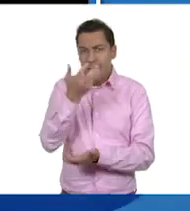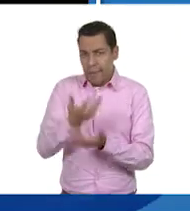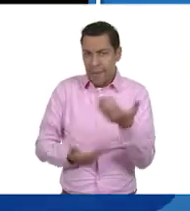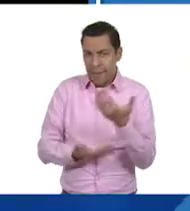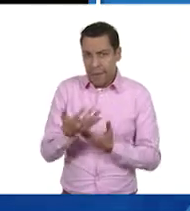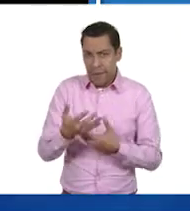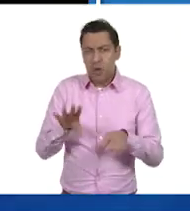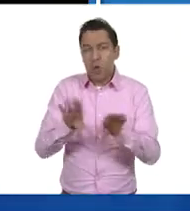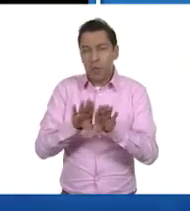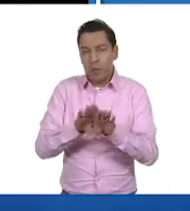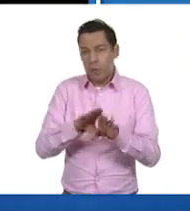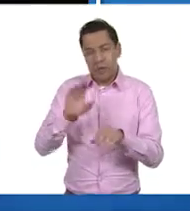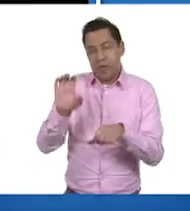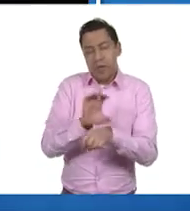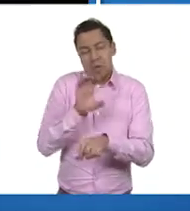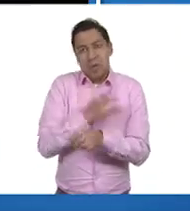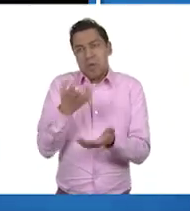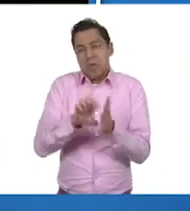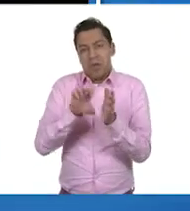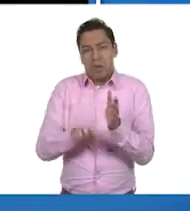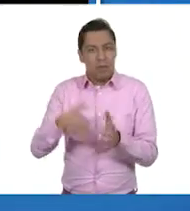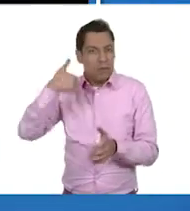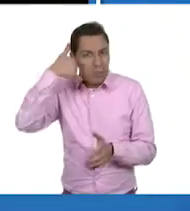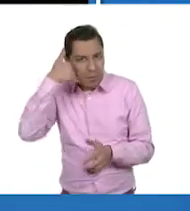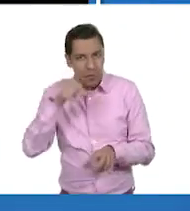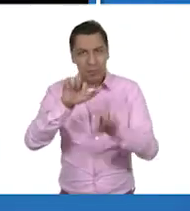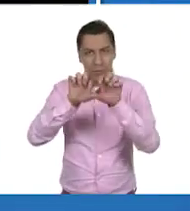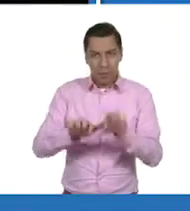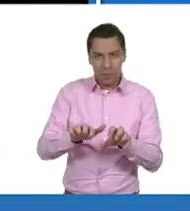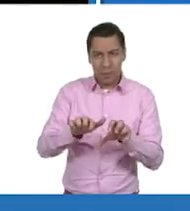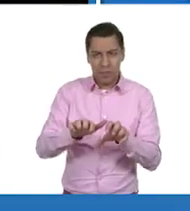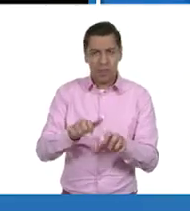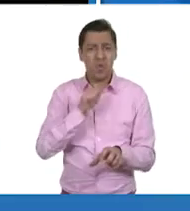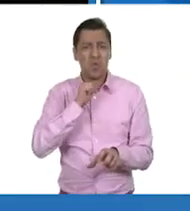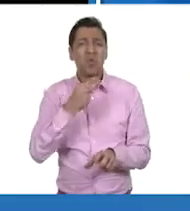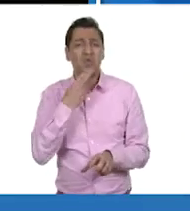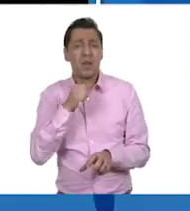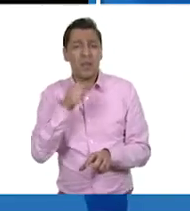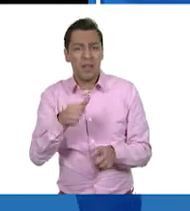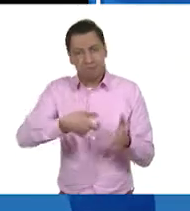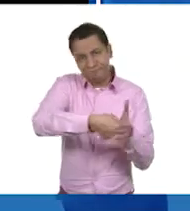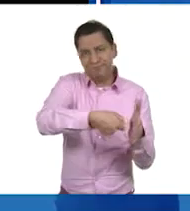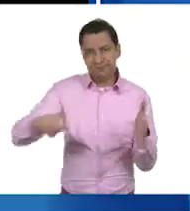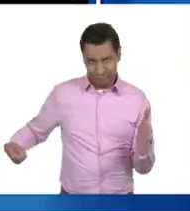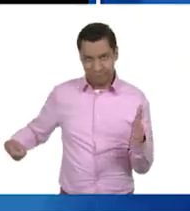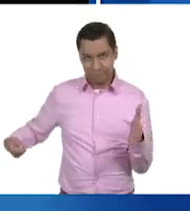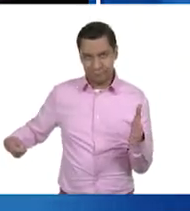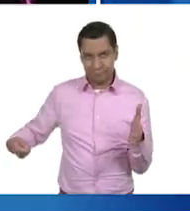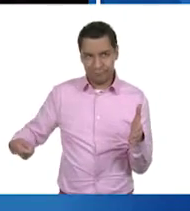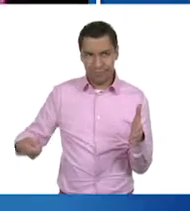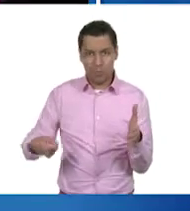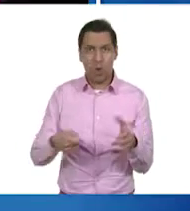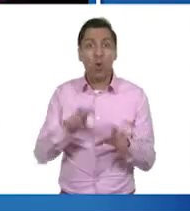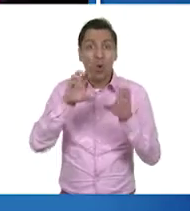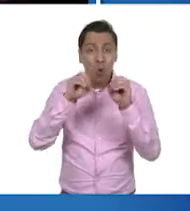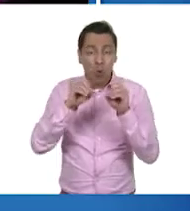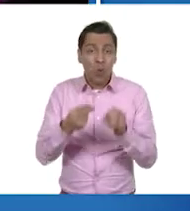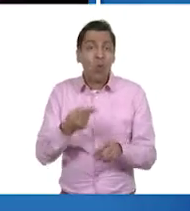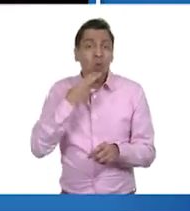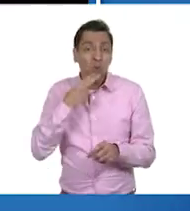desconectar y apagar tus aparatos cuando no los vayas a usar, aprovechar la luz del sol, elegir conscientemente tus